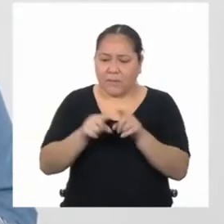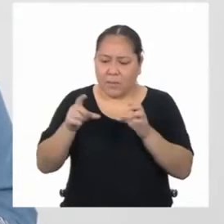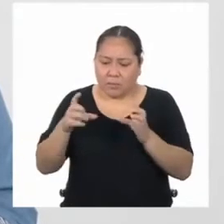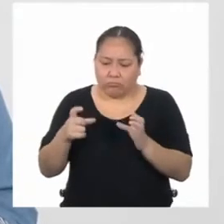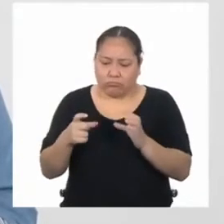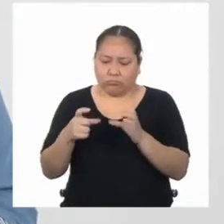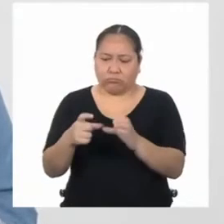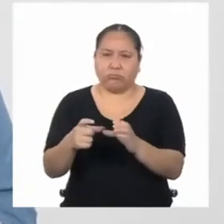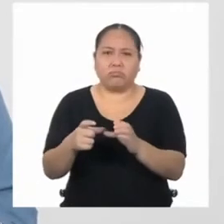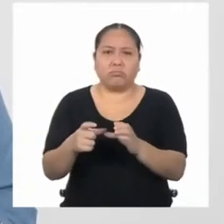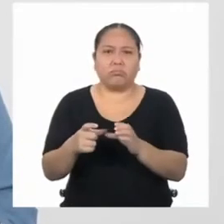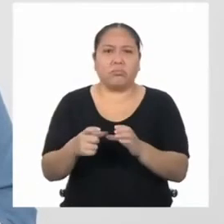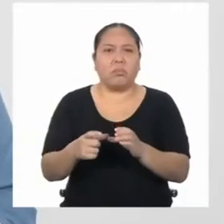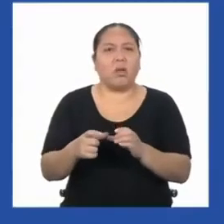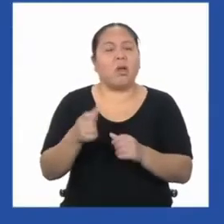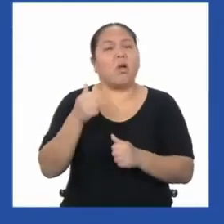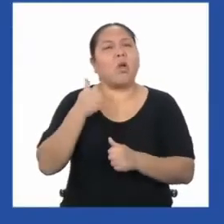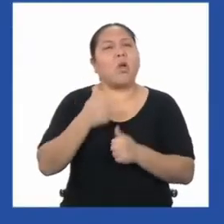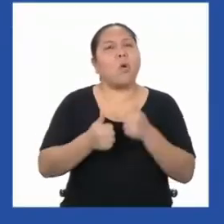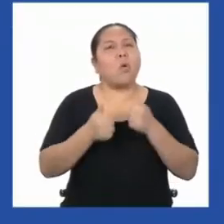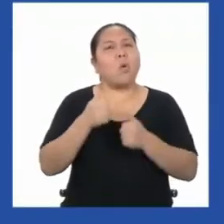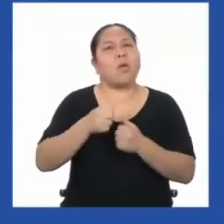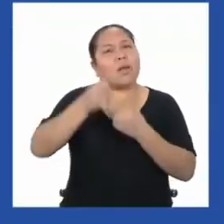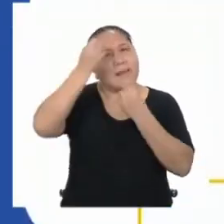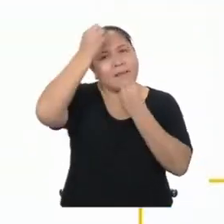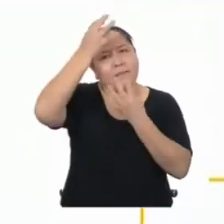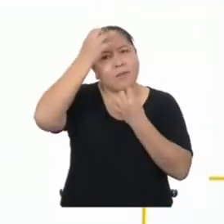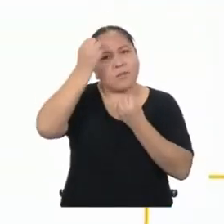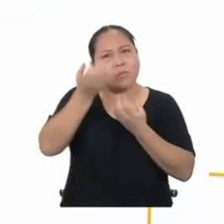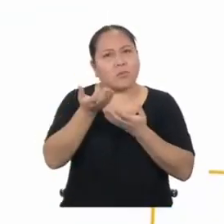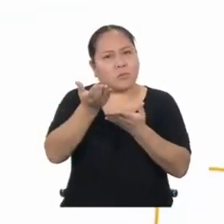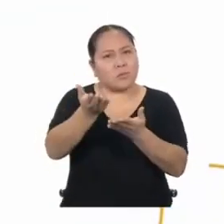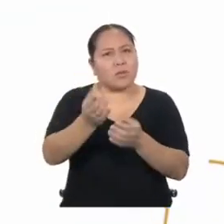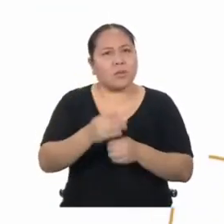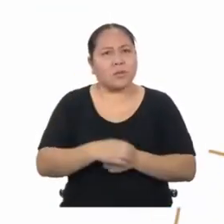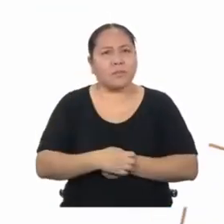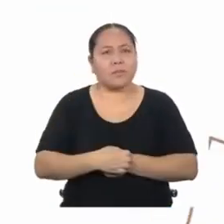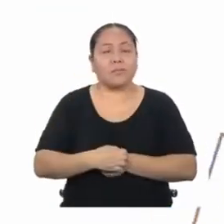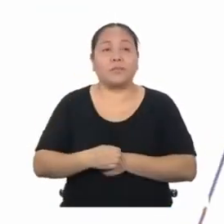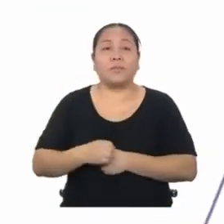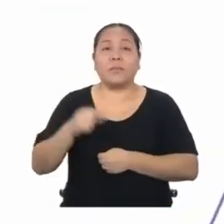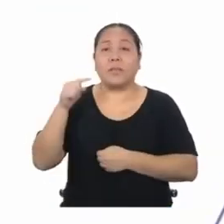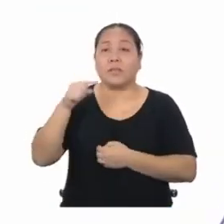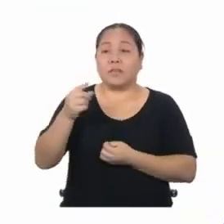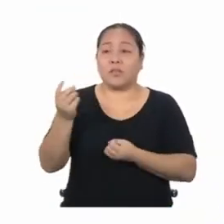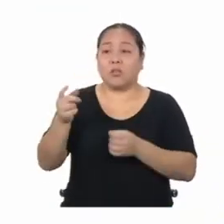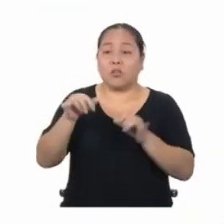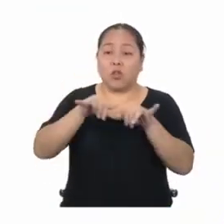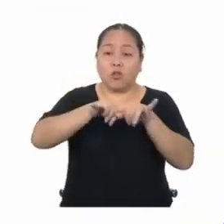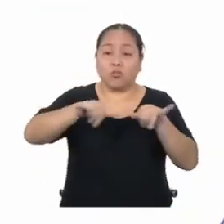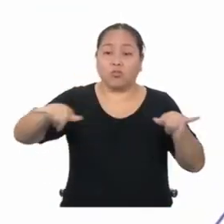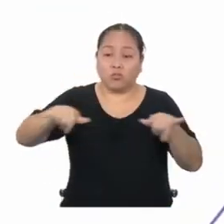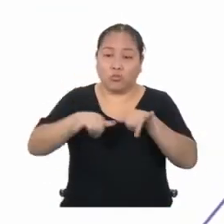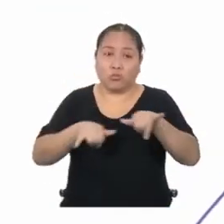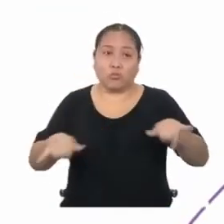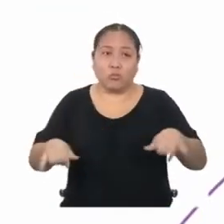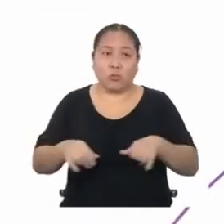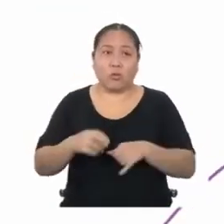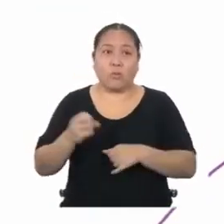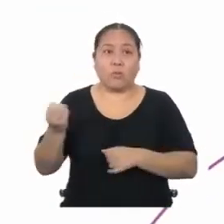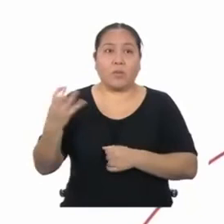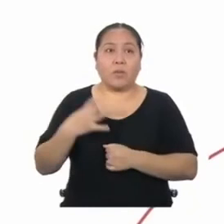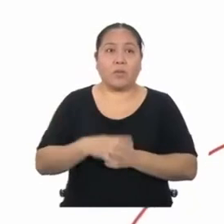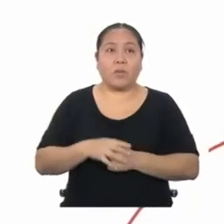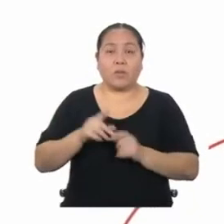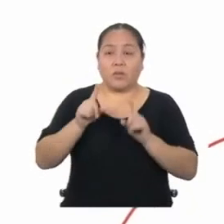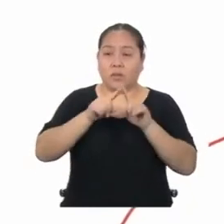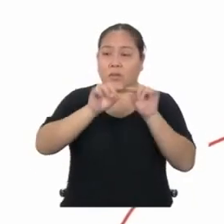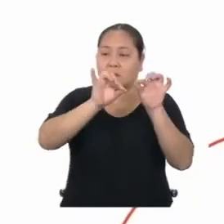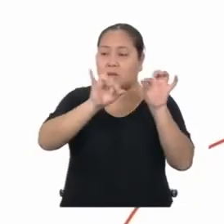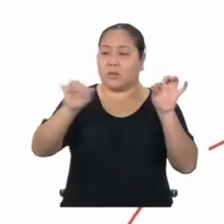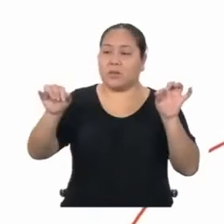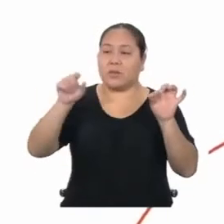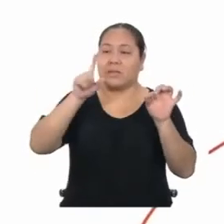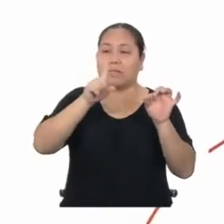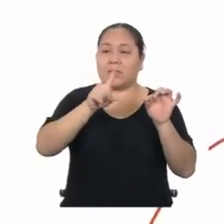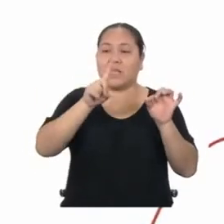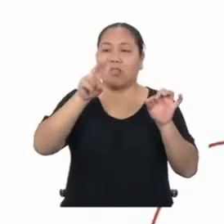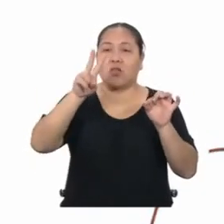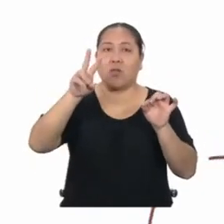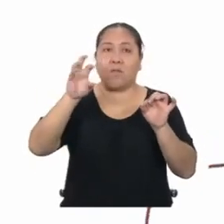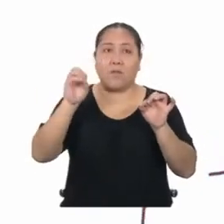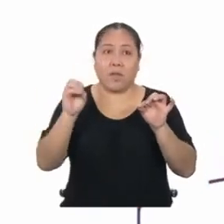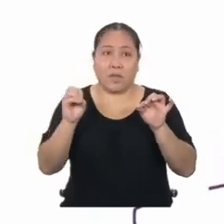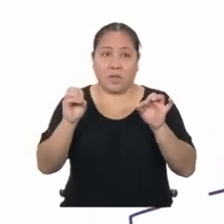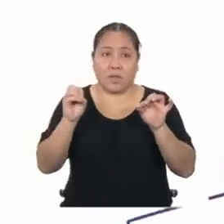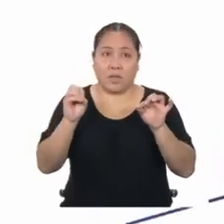¿Y cuáles son los datos que tenemos? Estas son las medidas que me dieron. La cancha mide 120 metros de largo y